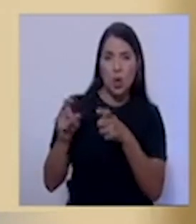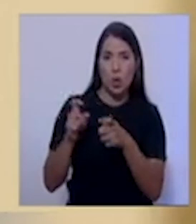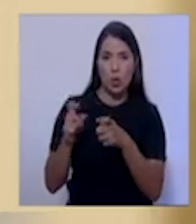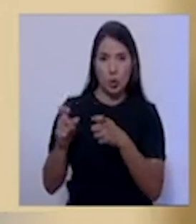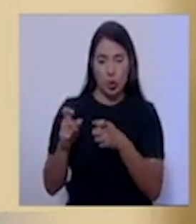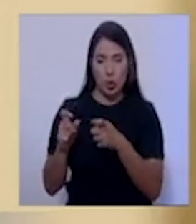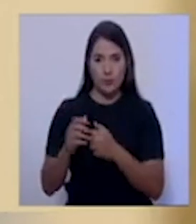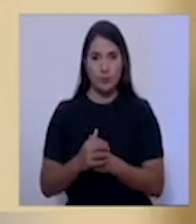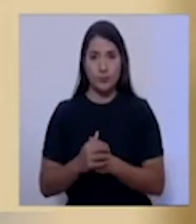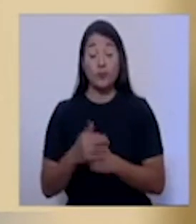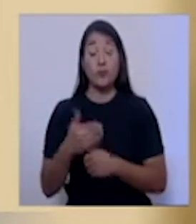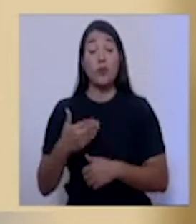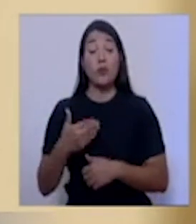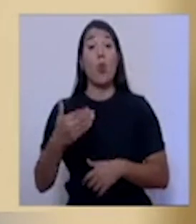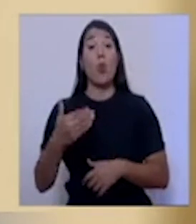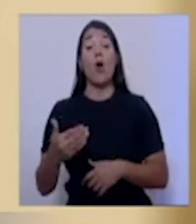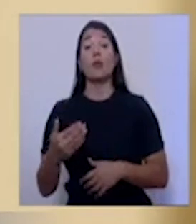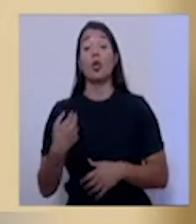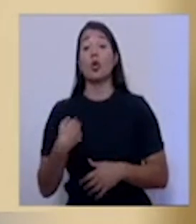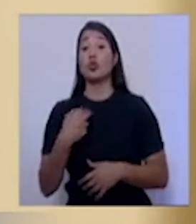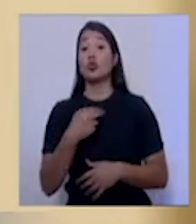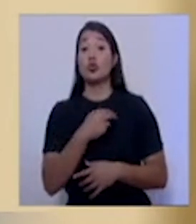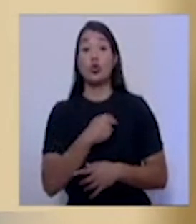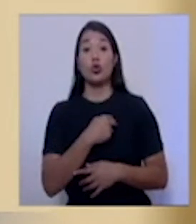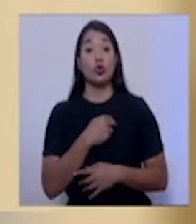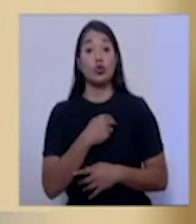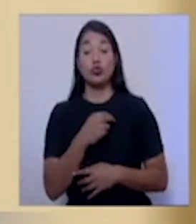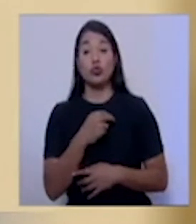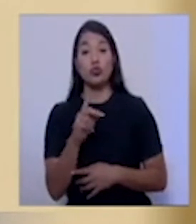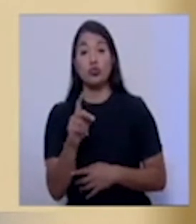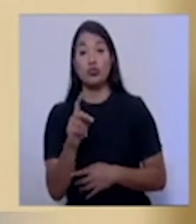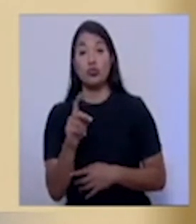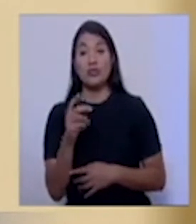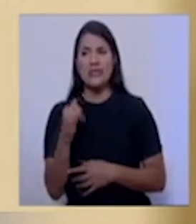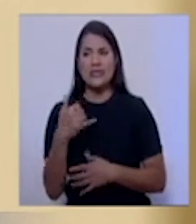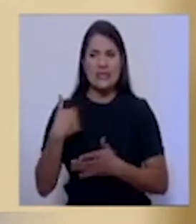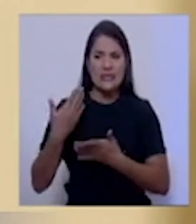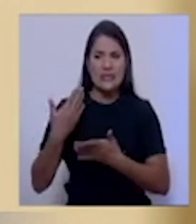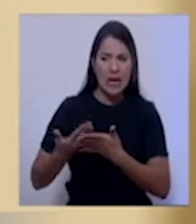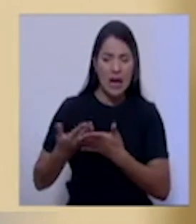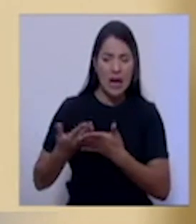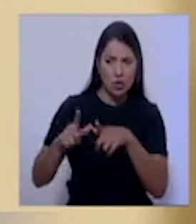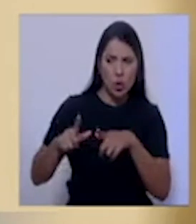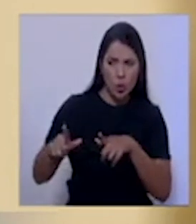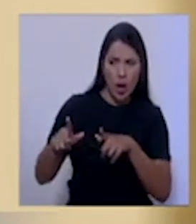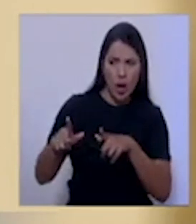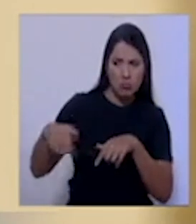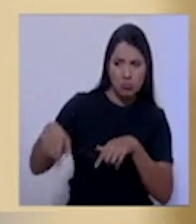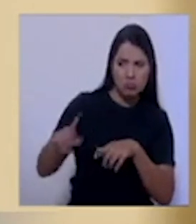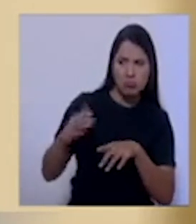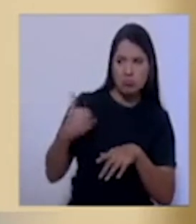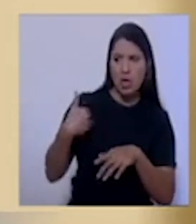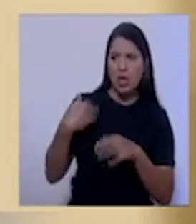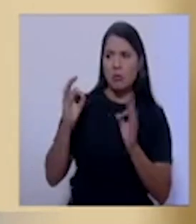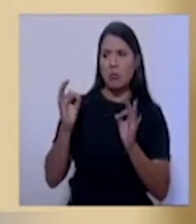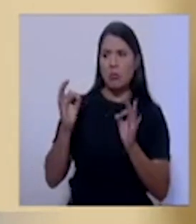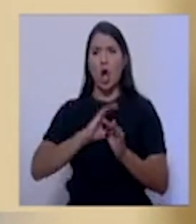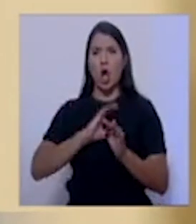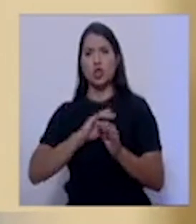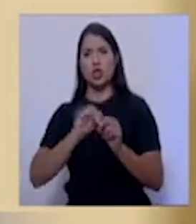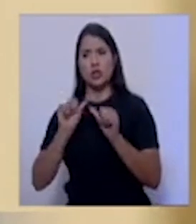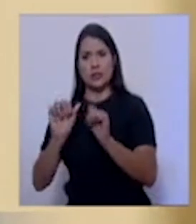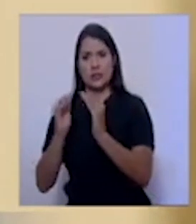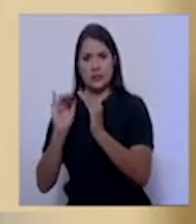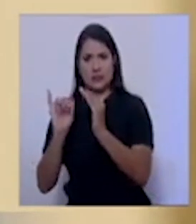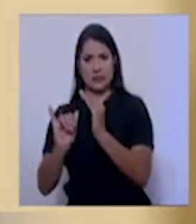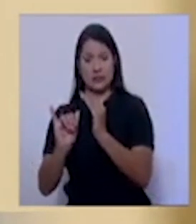ocasiones en donde no hemos encontrado condiciones o el personal de salud no ha encontrado condiciones, estas personas se han movilizado a